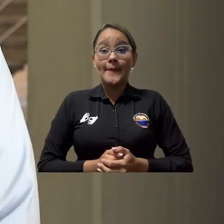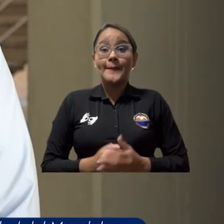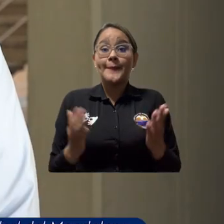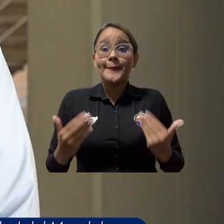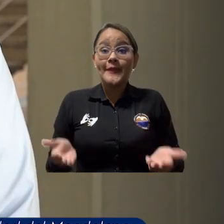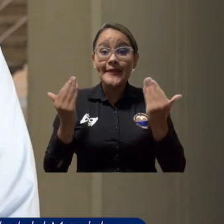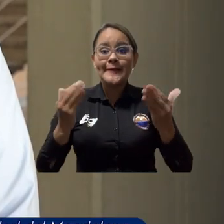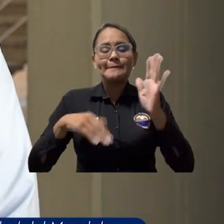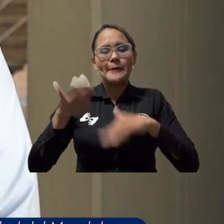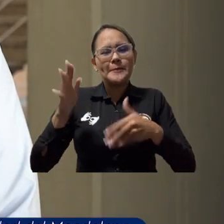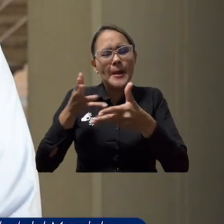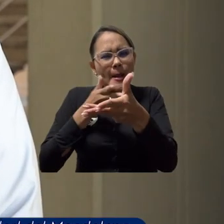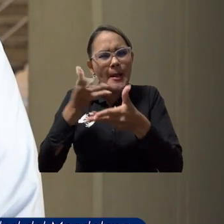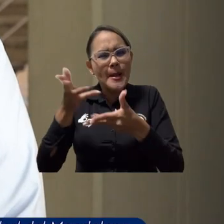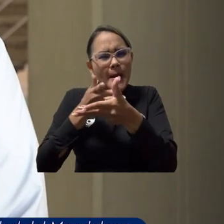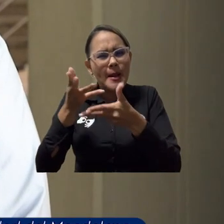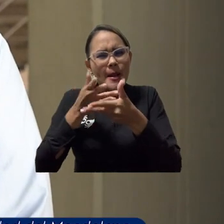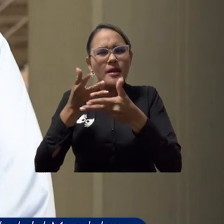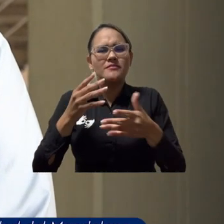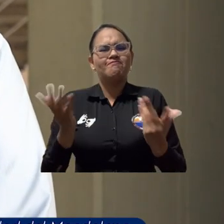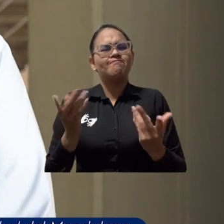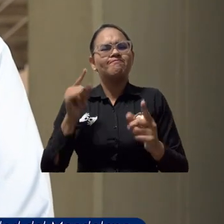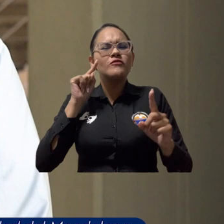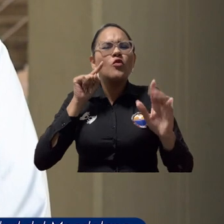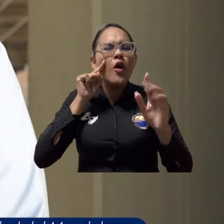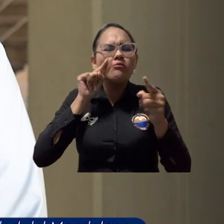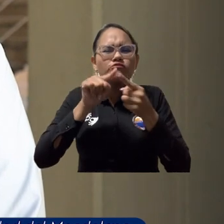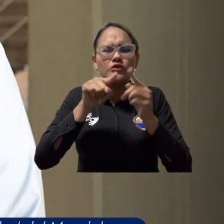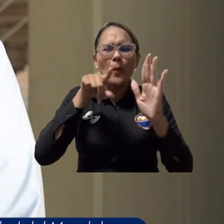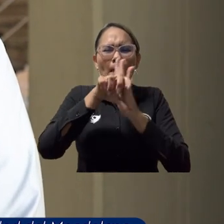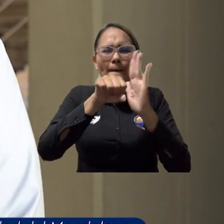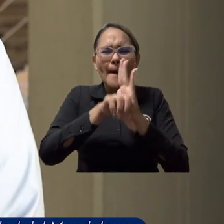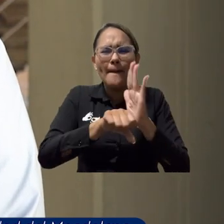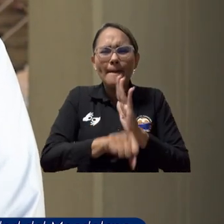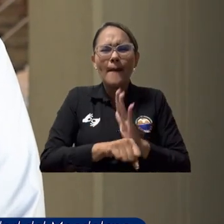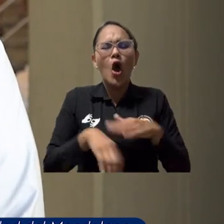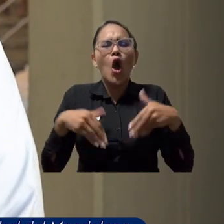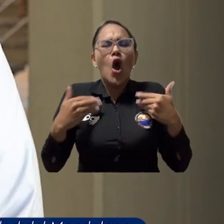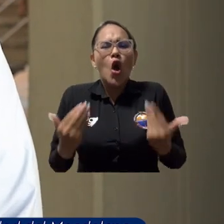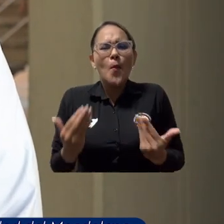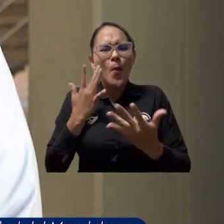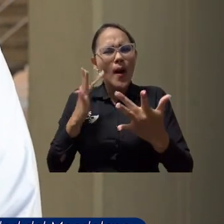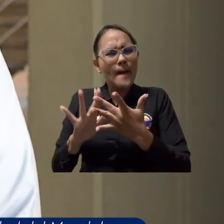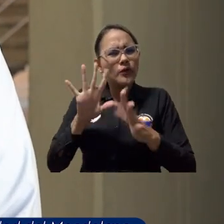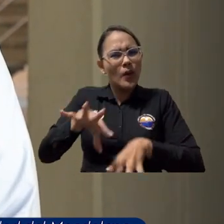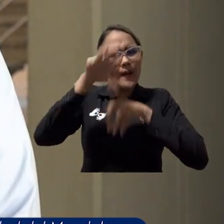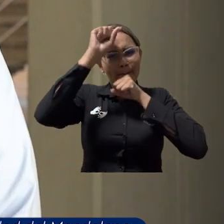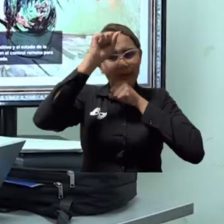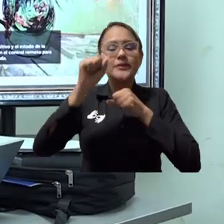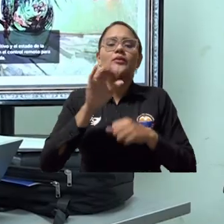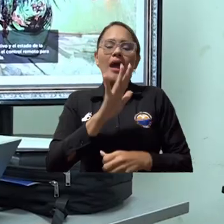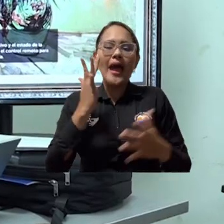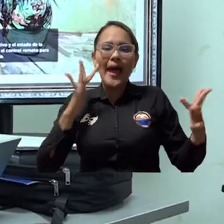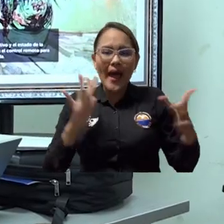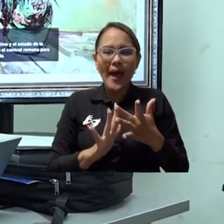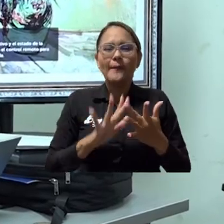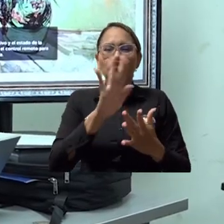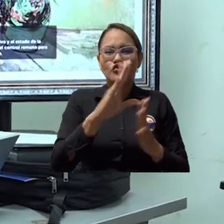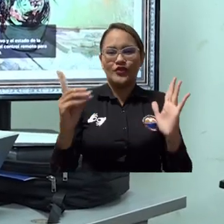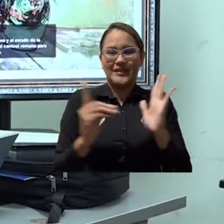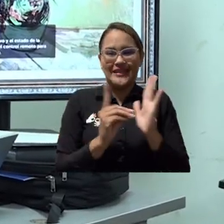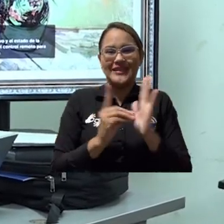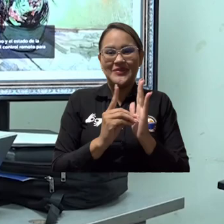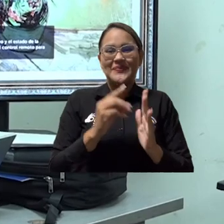En principio, revisar los resultados de aprendizaje, una determinación que nos da el Decreto 1330